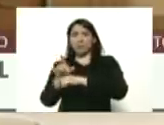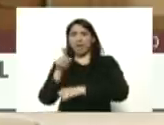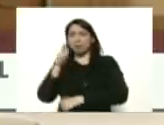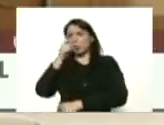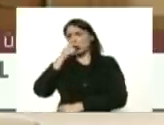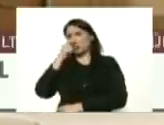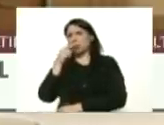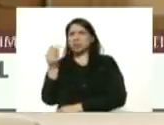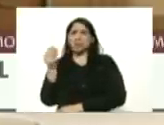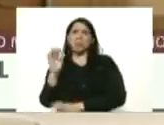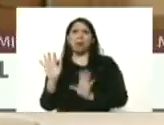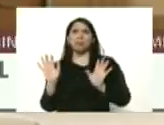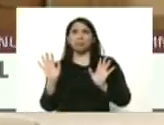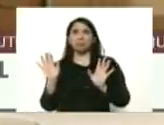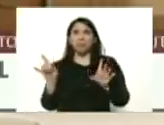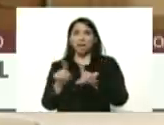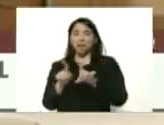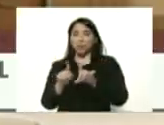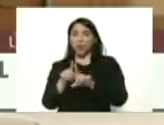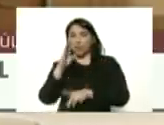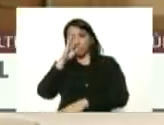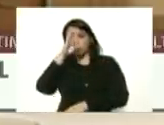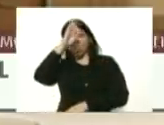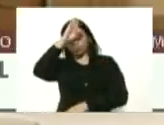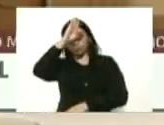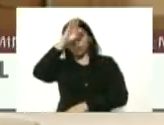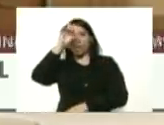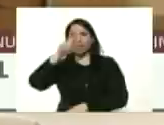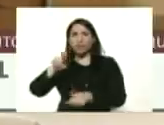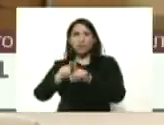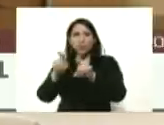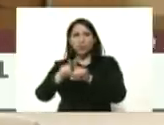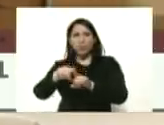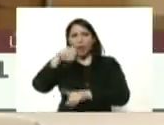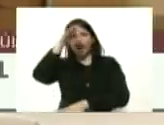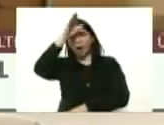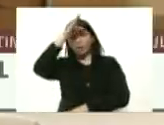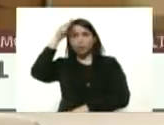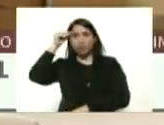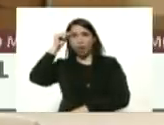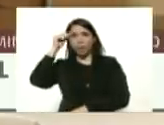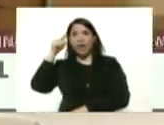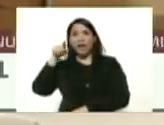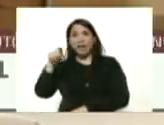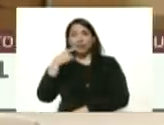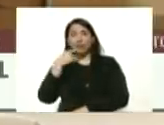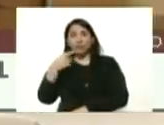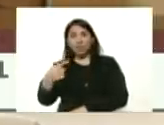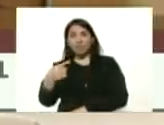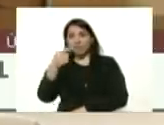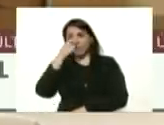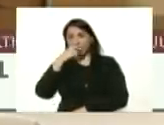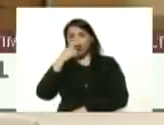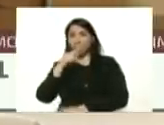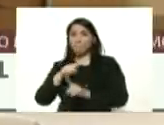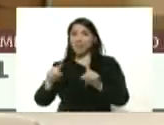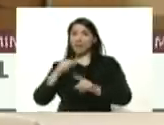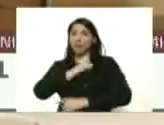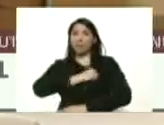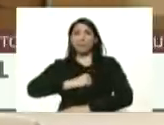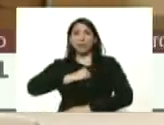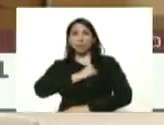gripecita más al igual que bolsonaro y que el señor donald trump que opinan que es una gripe lamentándolo mucho